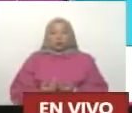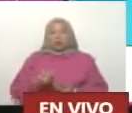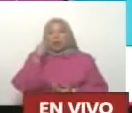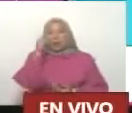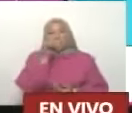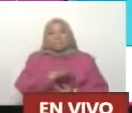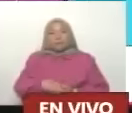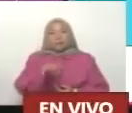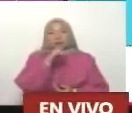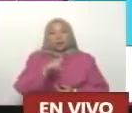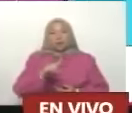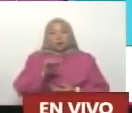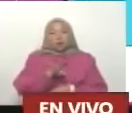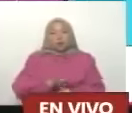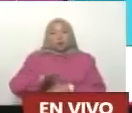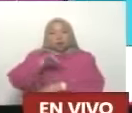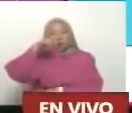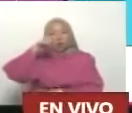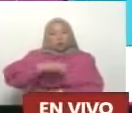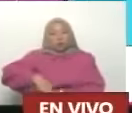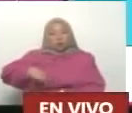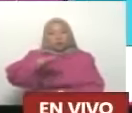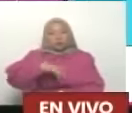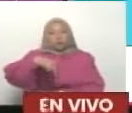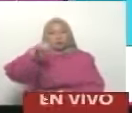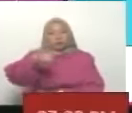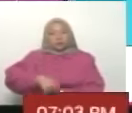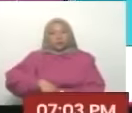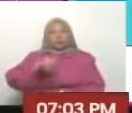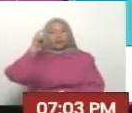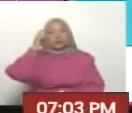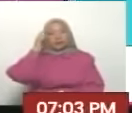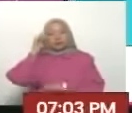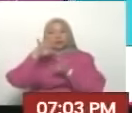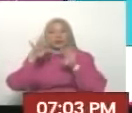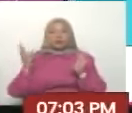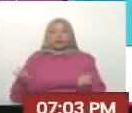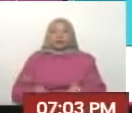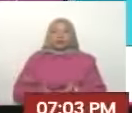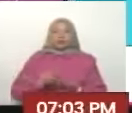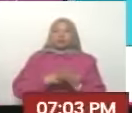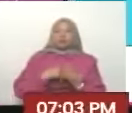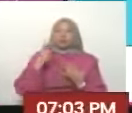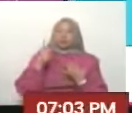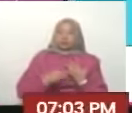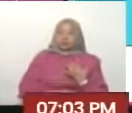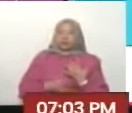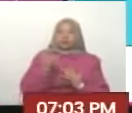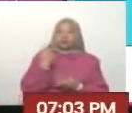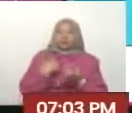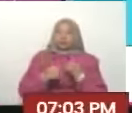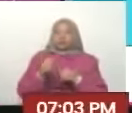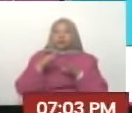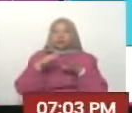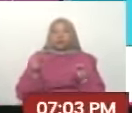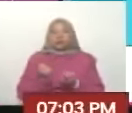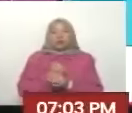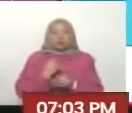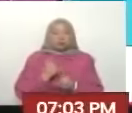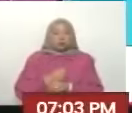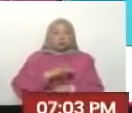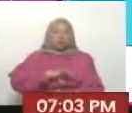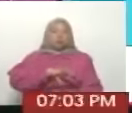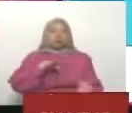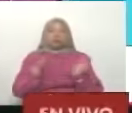planeta salvar a nuestro pueblo y aquí estamos día de la tierra con un plan para mitigar todo el cambio climático